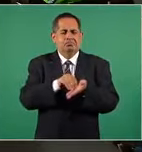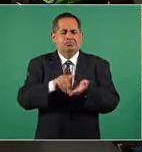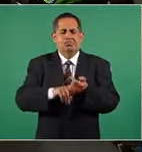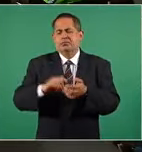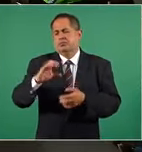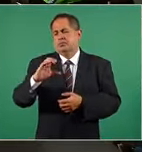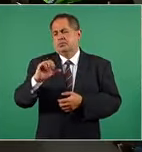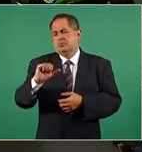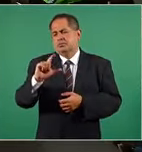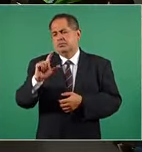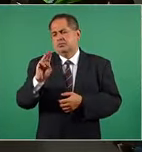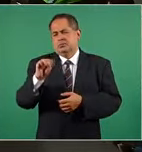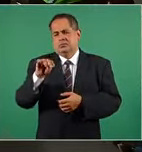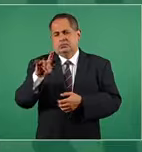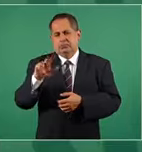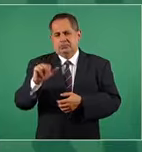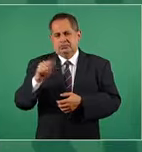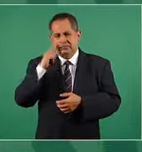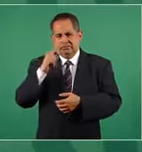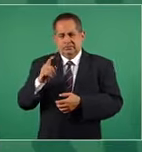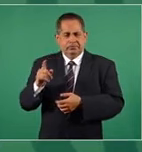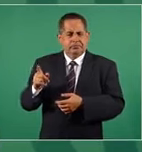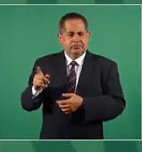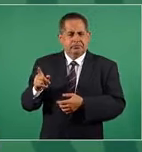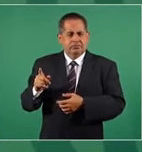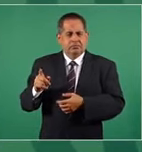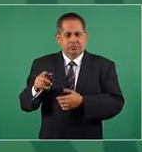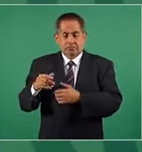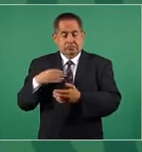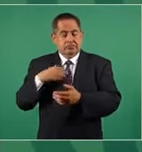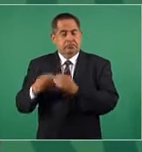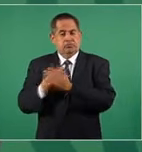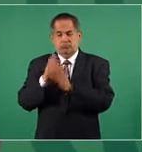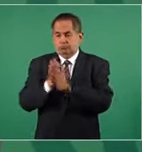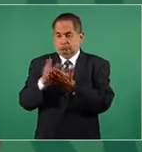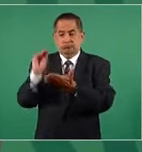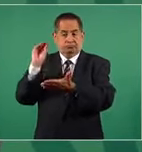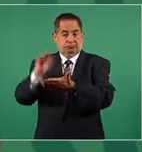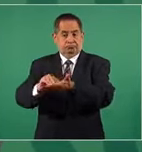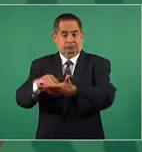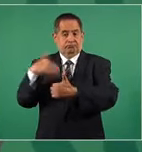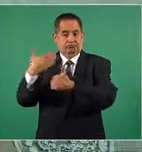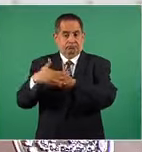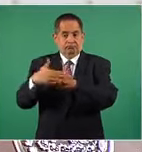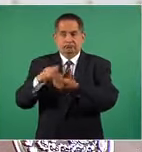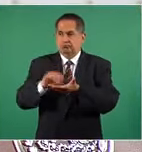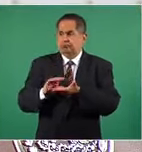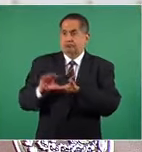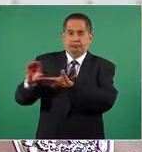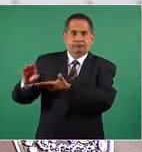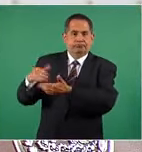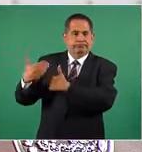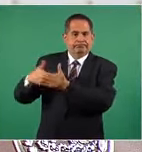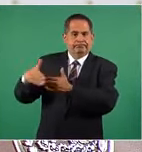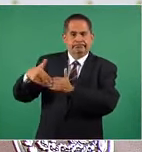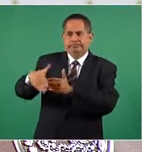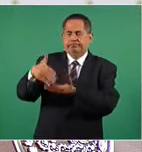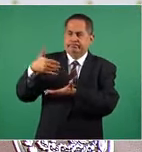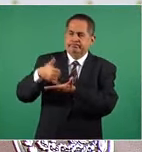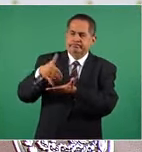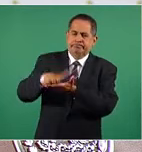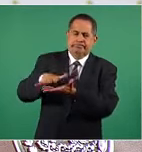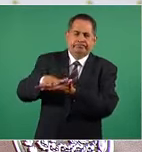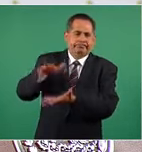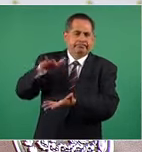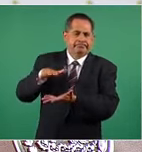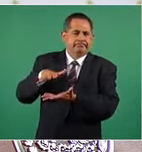Lo pongo en mi nuevo libro, que por cierto ya lo entregué a la editorial